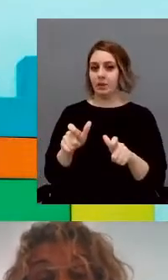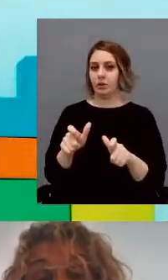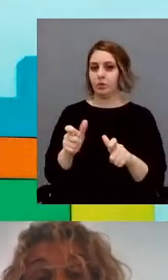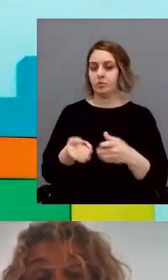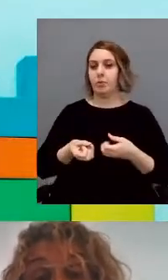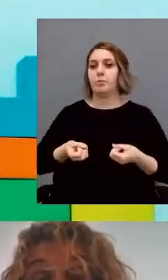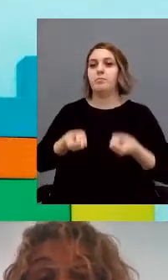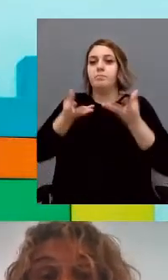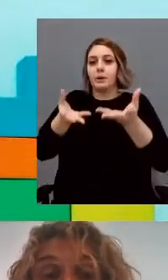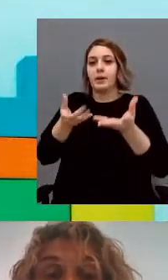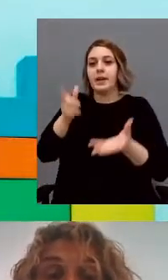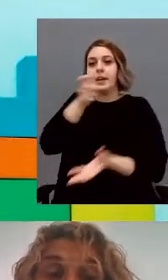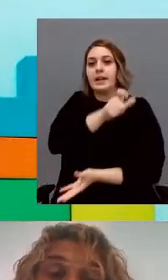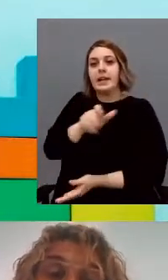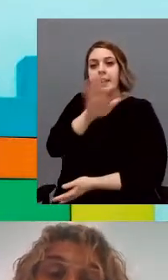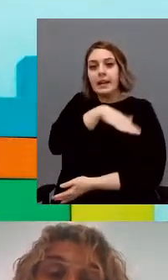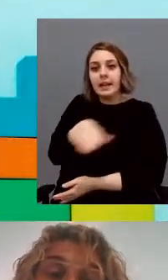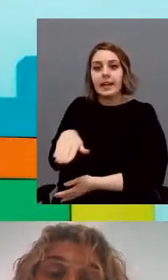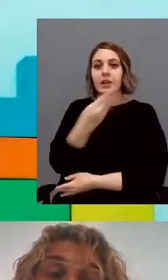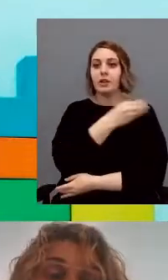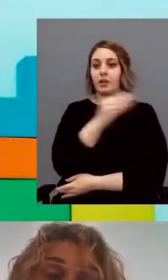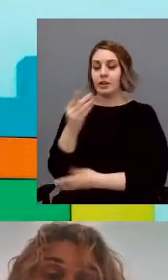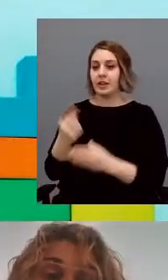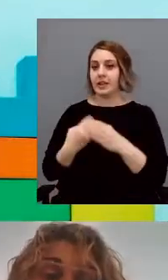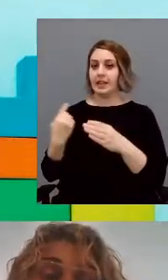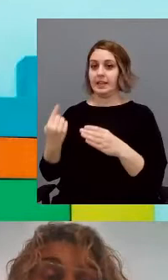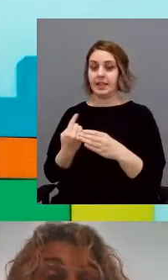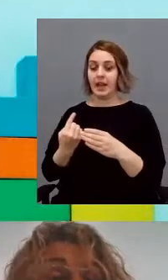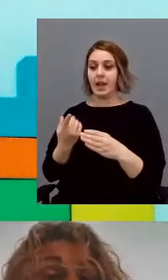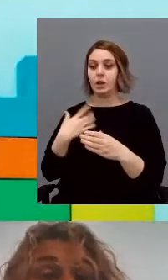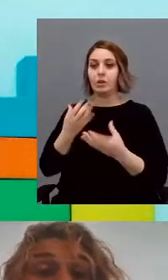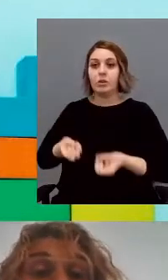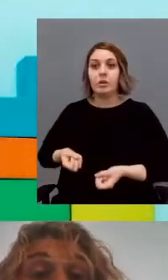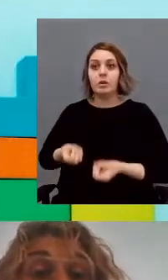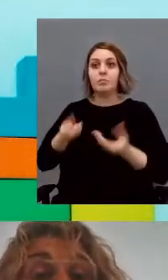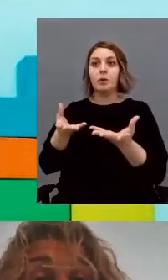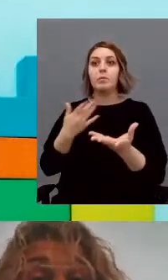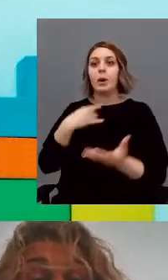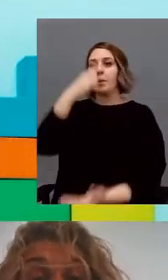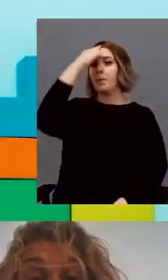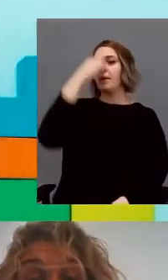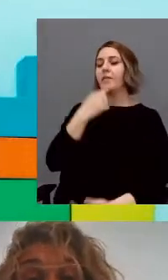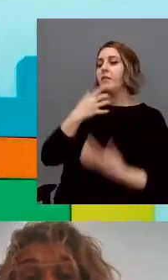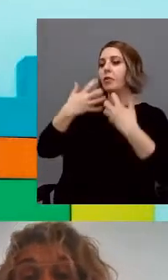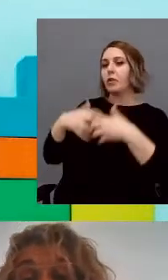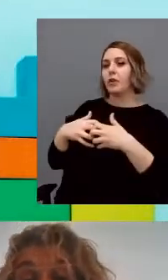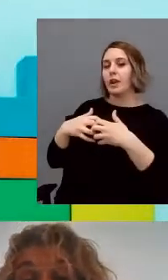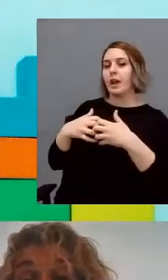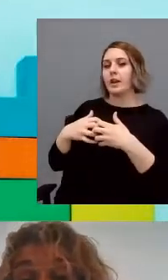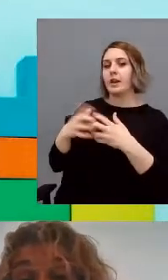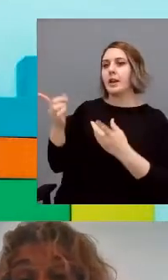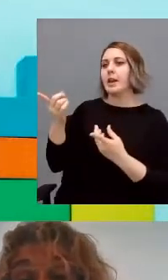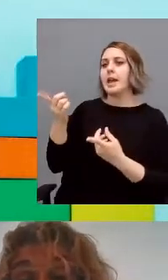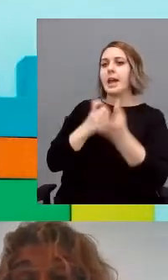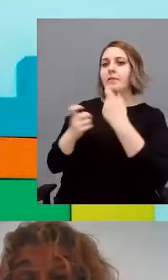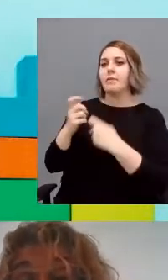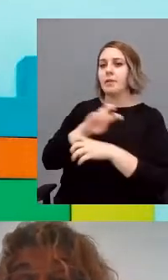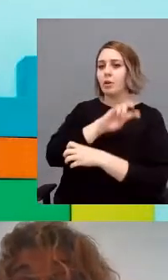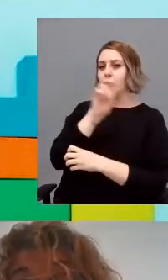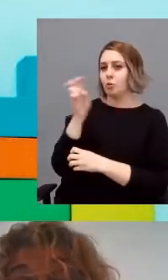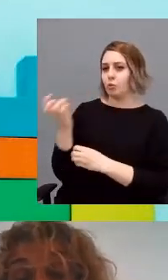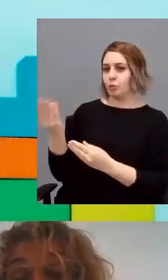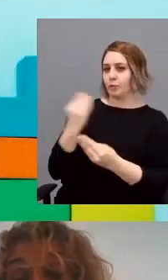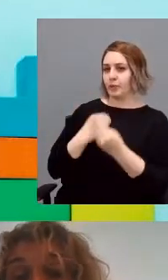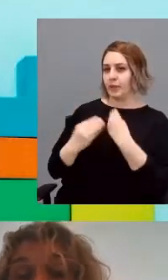niños y adolescentes con TEA desde un perfil funcional multi-informante. Es decir, hemos